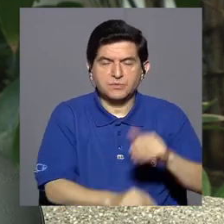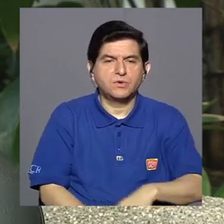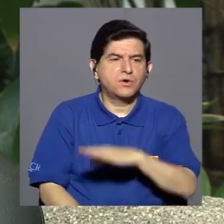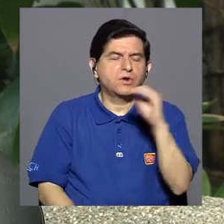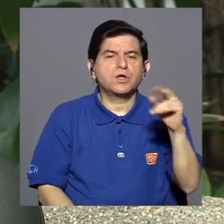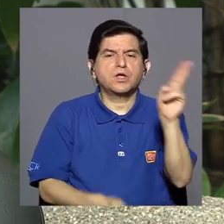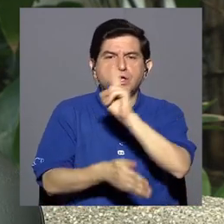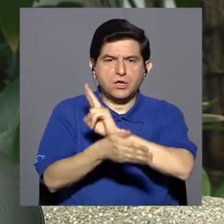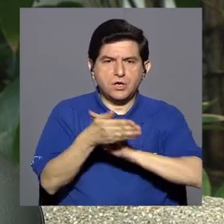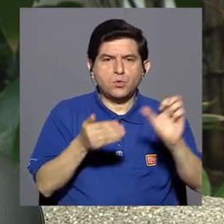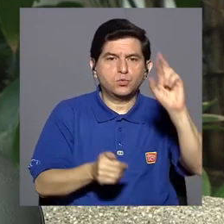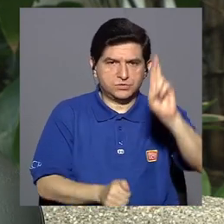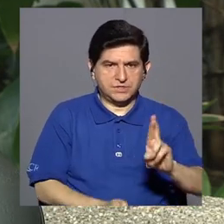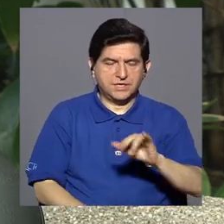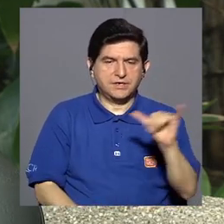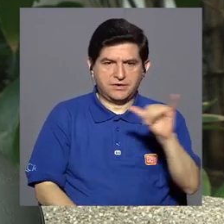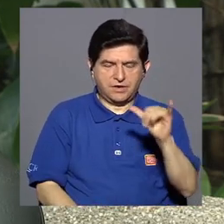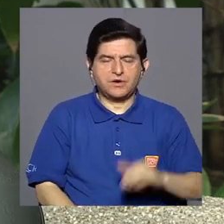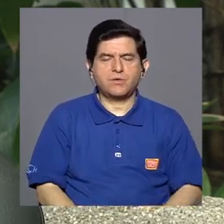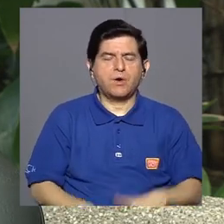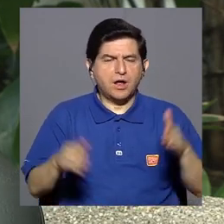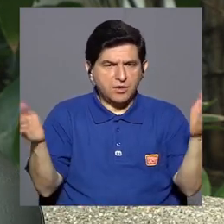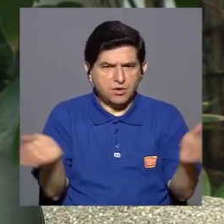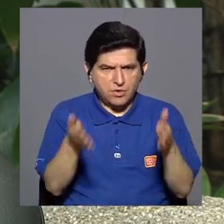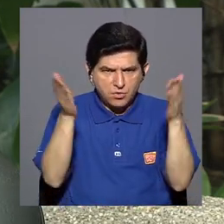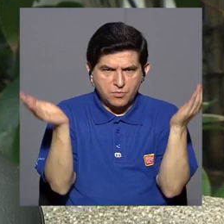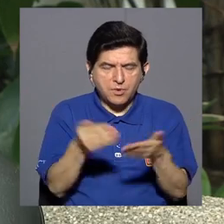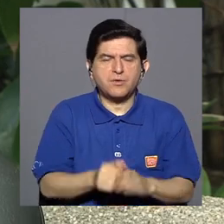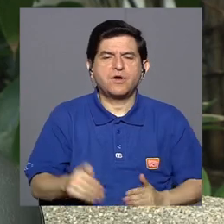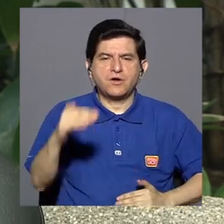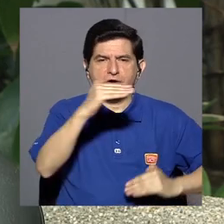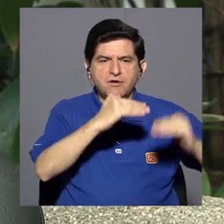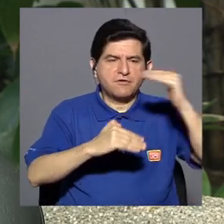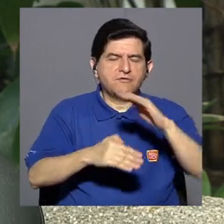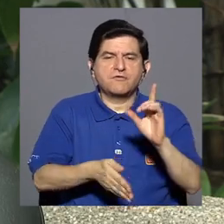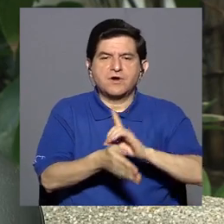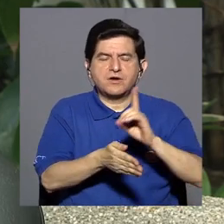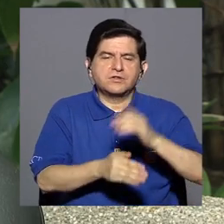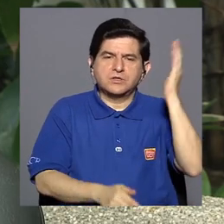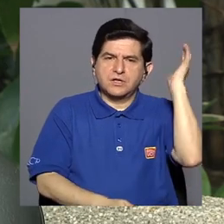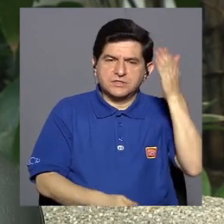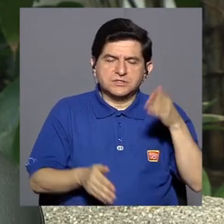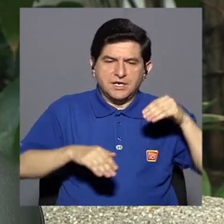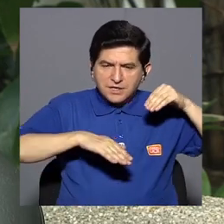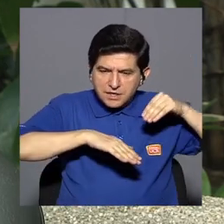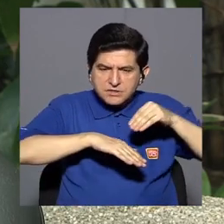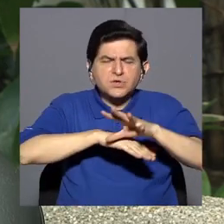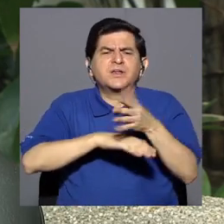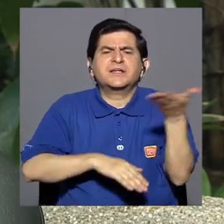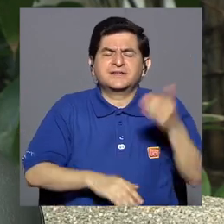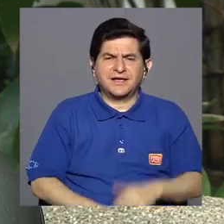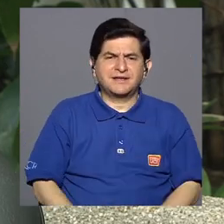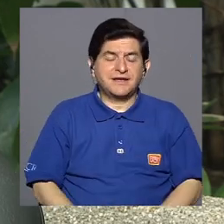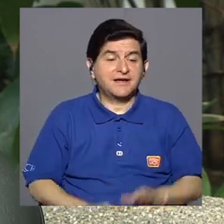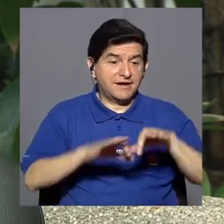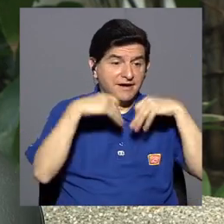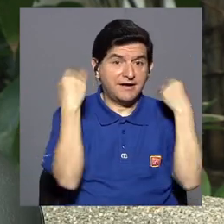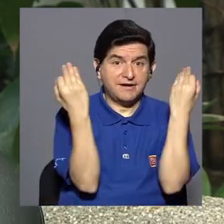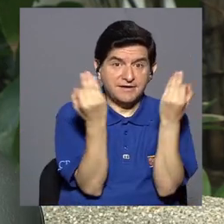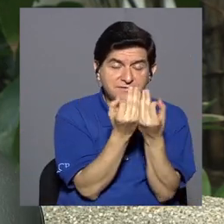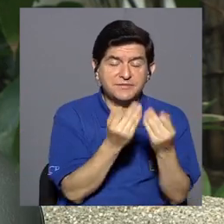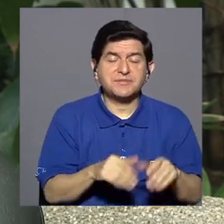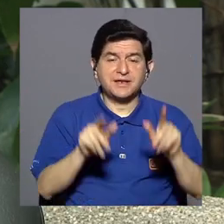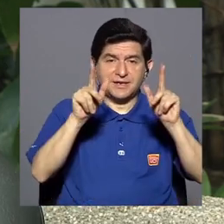incluso la Universidad de Costa Rica también está promocionando a través de la Facultad de Medicina charlas orientadas hacia las